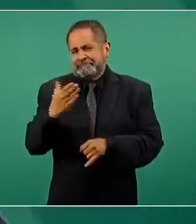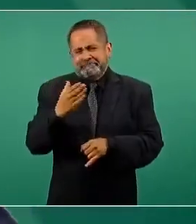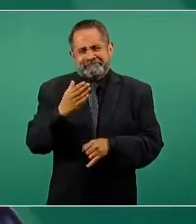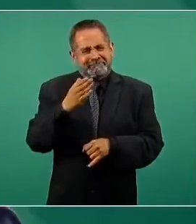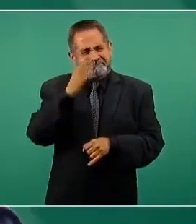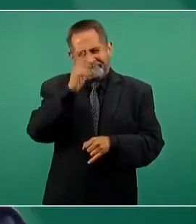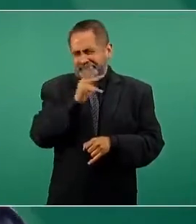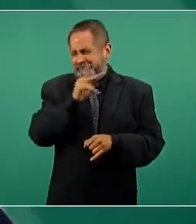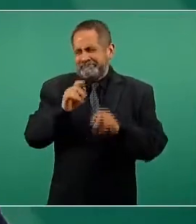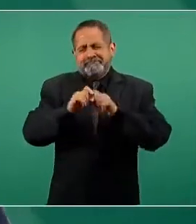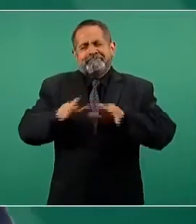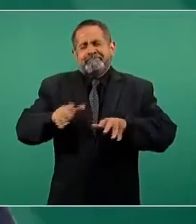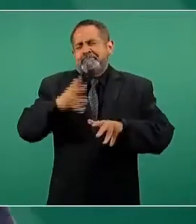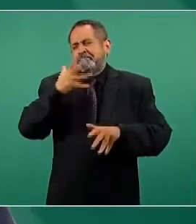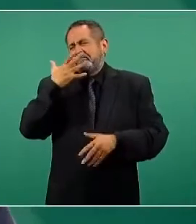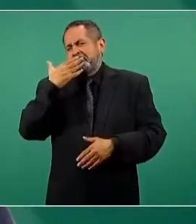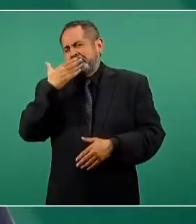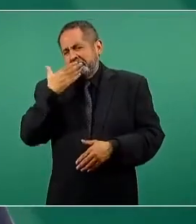Antes no había eso.